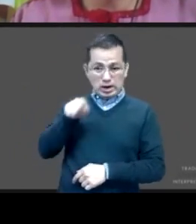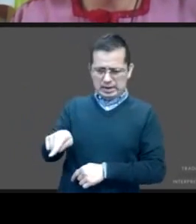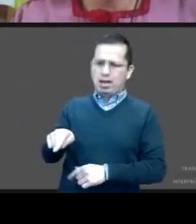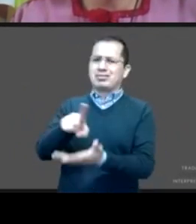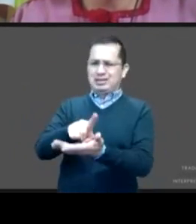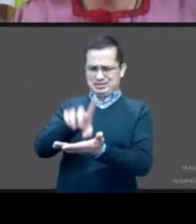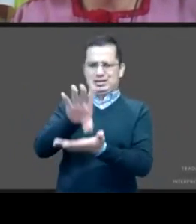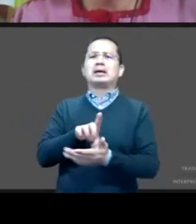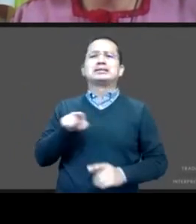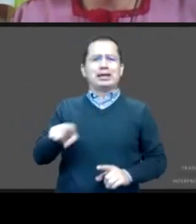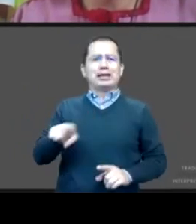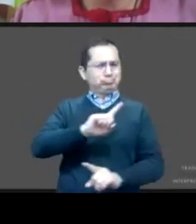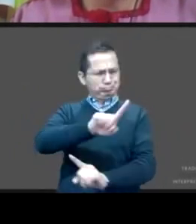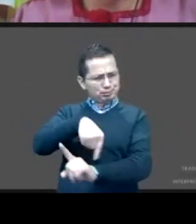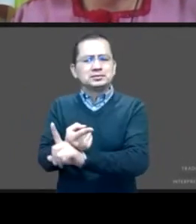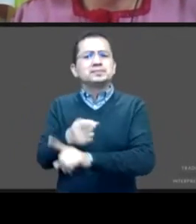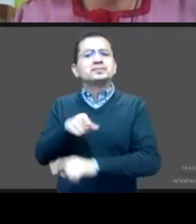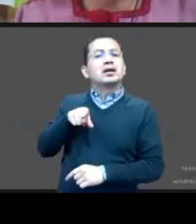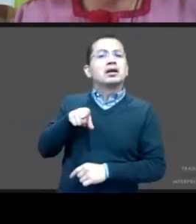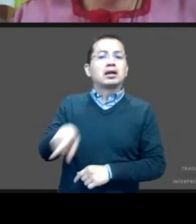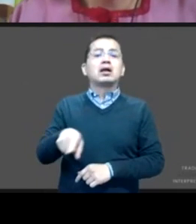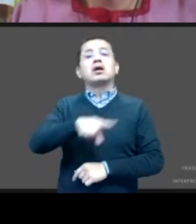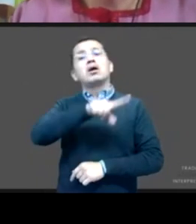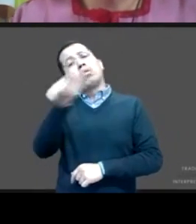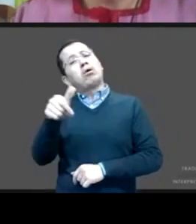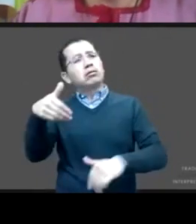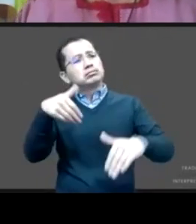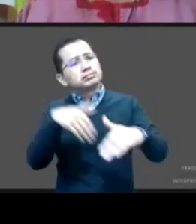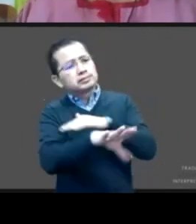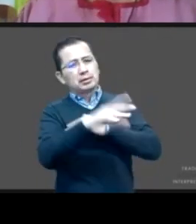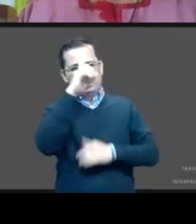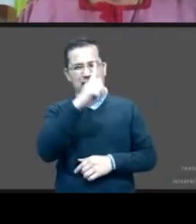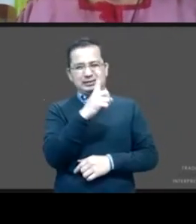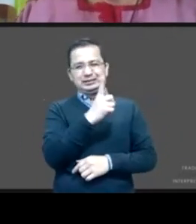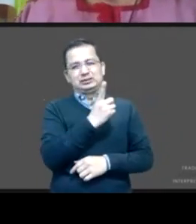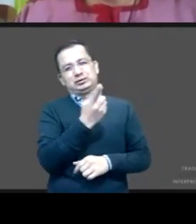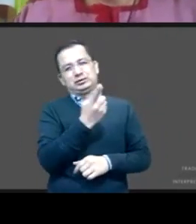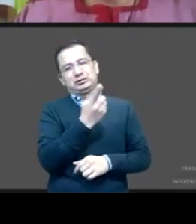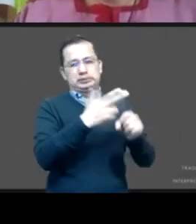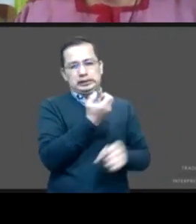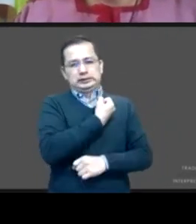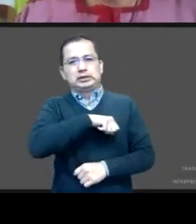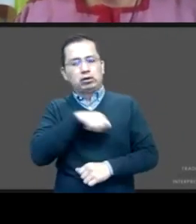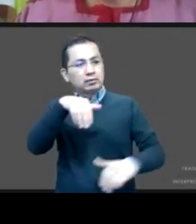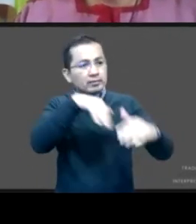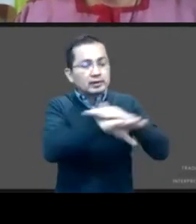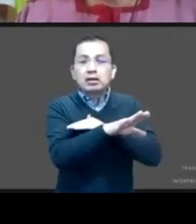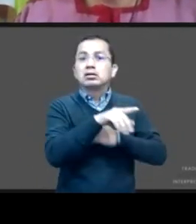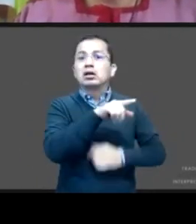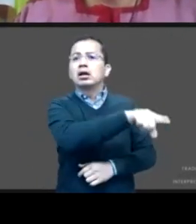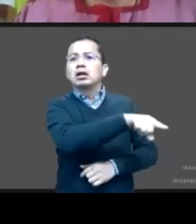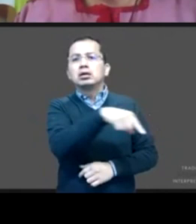violación sexual que al llegar al sector salud, pues no se le ofreció el